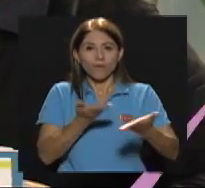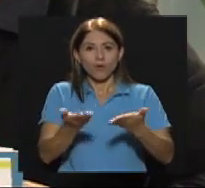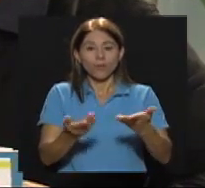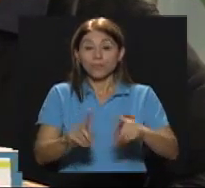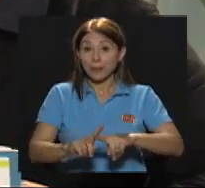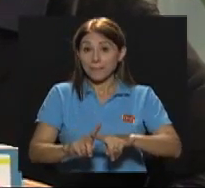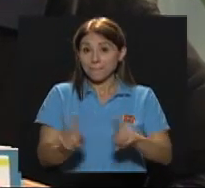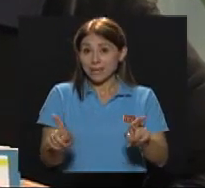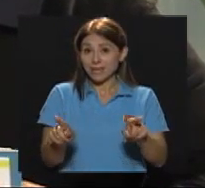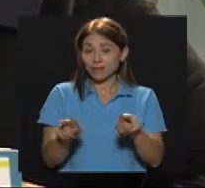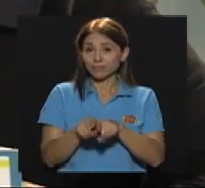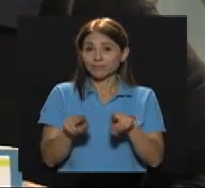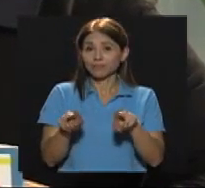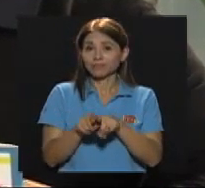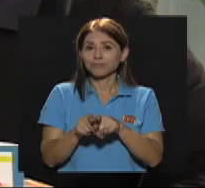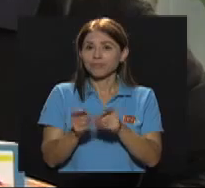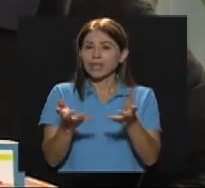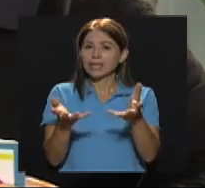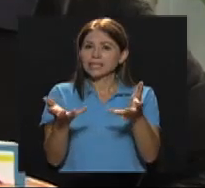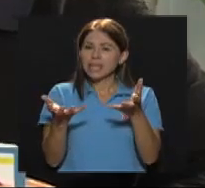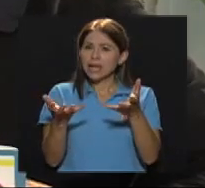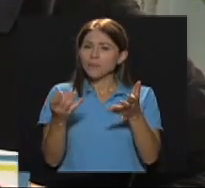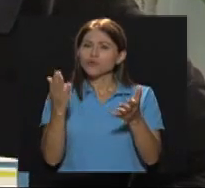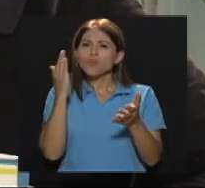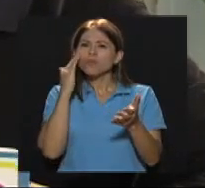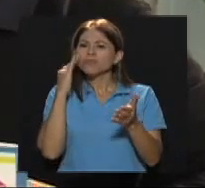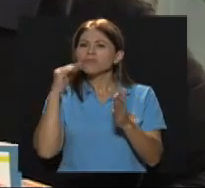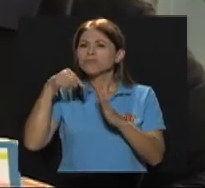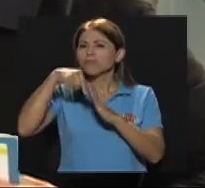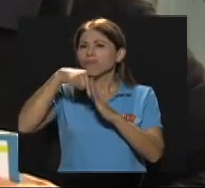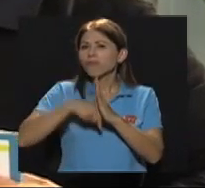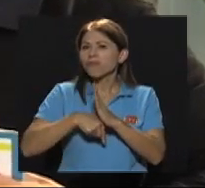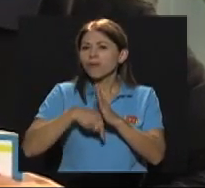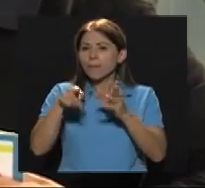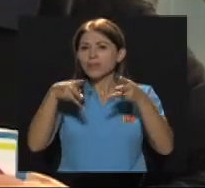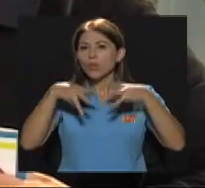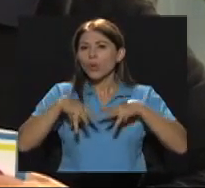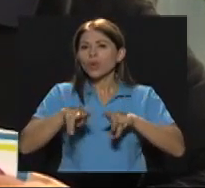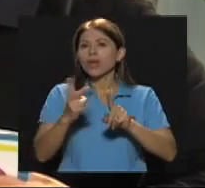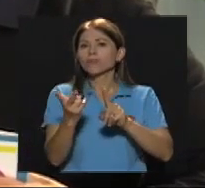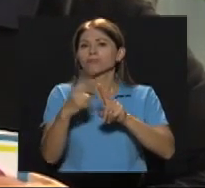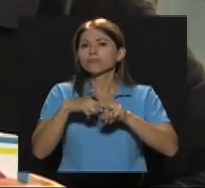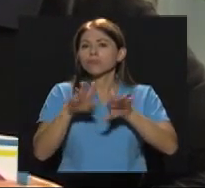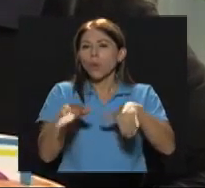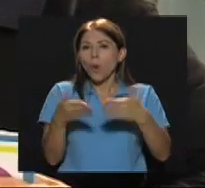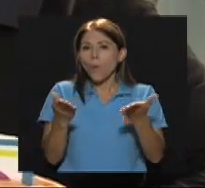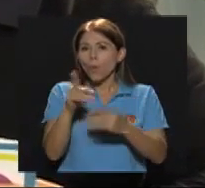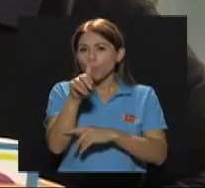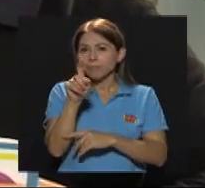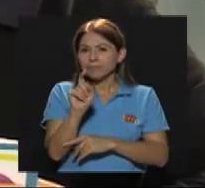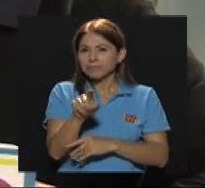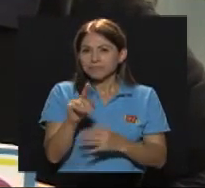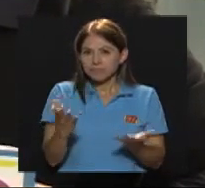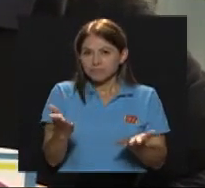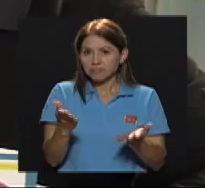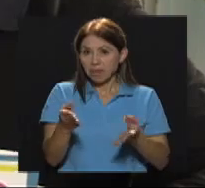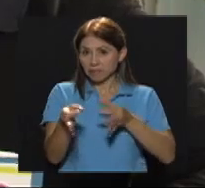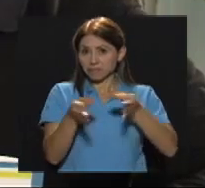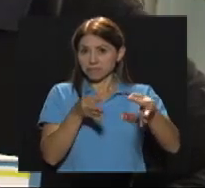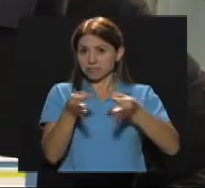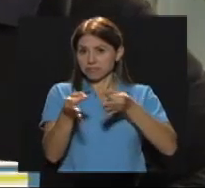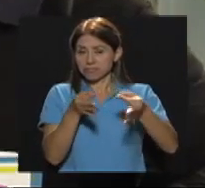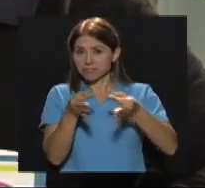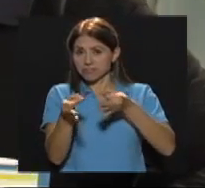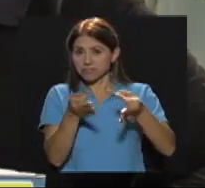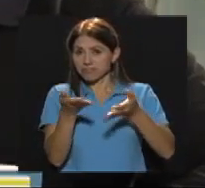ahondarles Cómo se aplica esta metodología Tal vez poder describir Cómo se